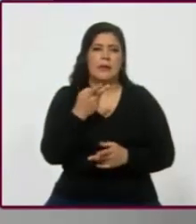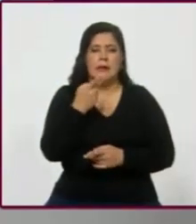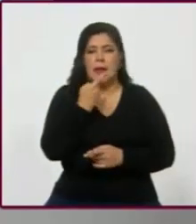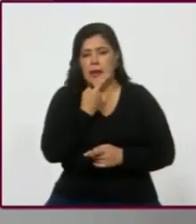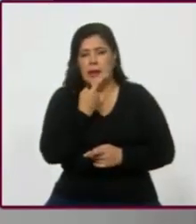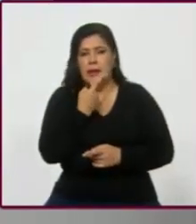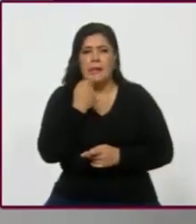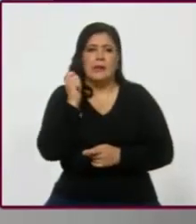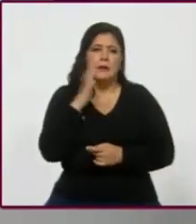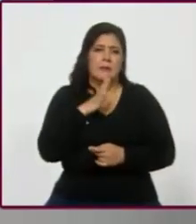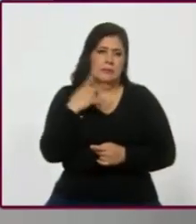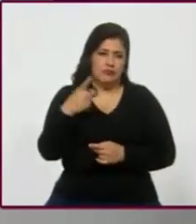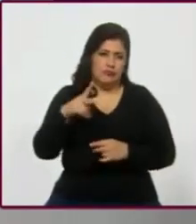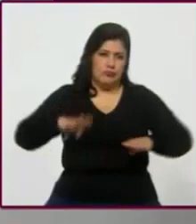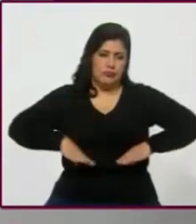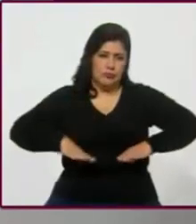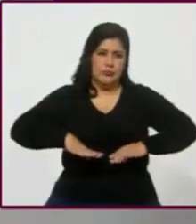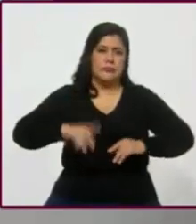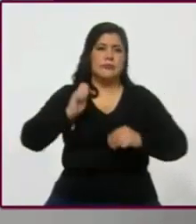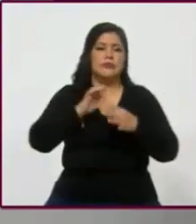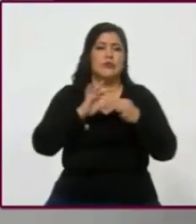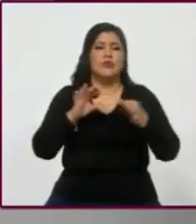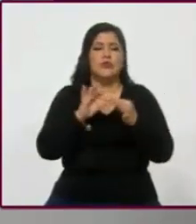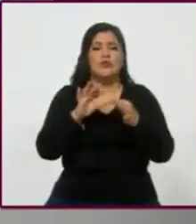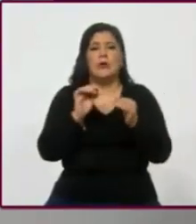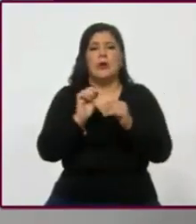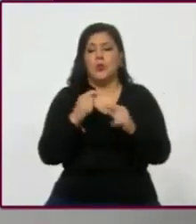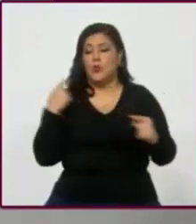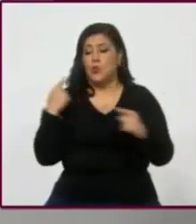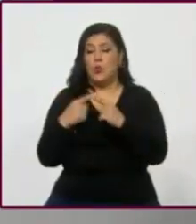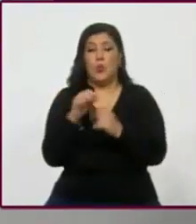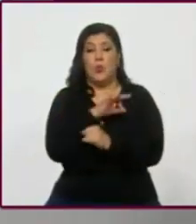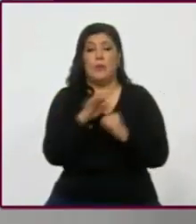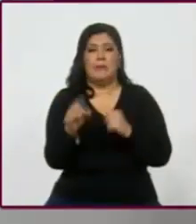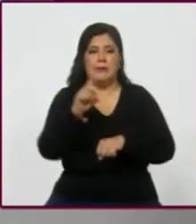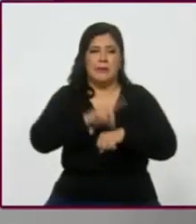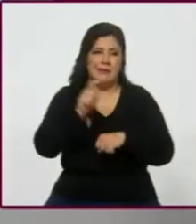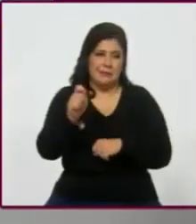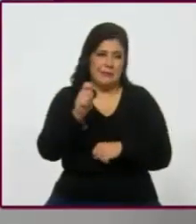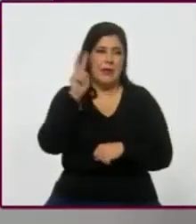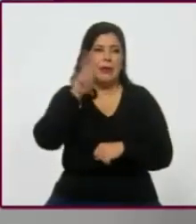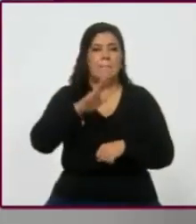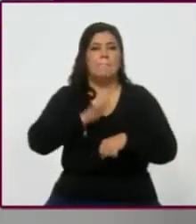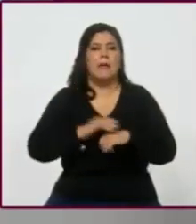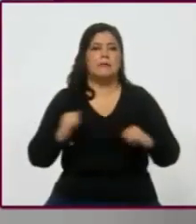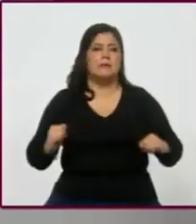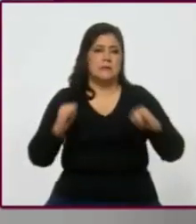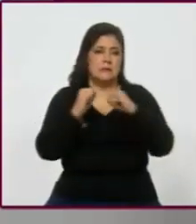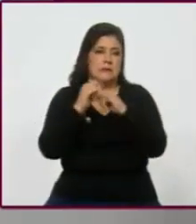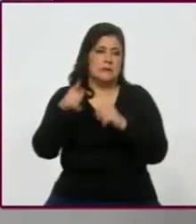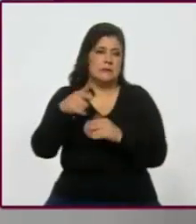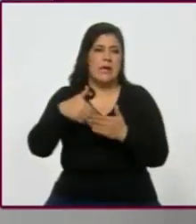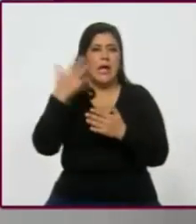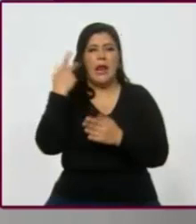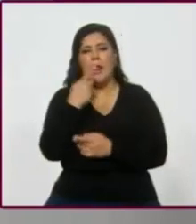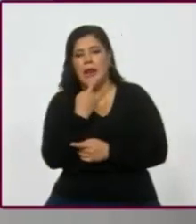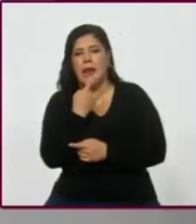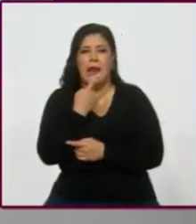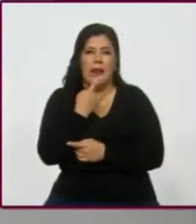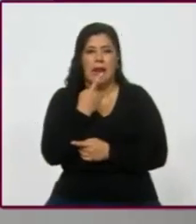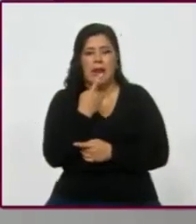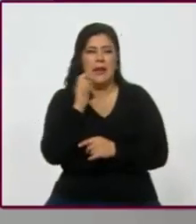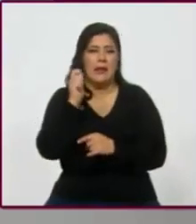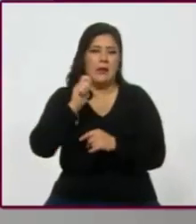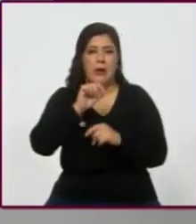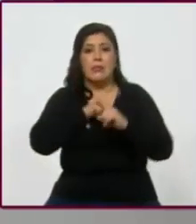a juzgar por lo que ha dicho en los últimos días es más... Pues es más institucional de lo que decía su discurso, ¿no? O por lo menos